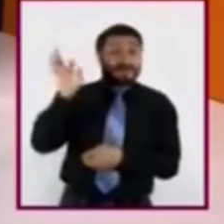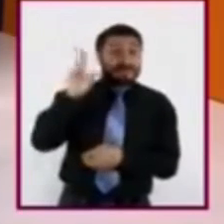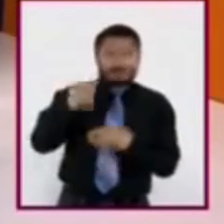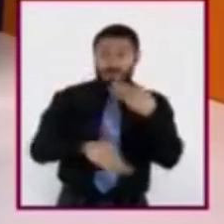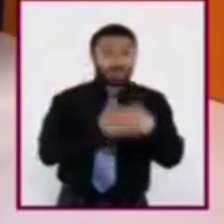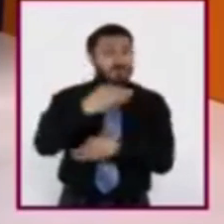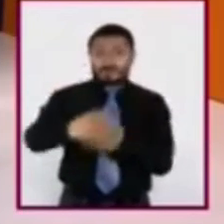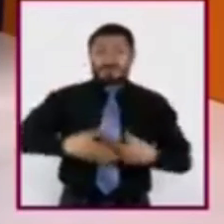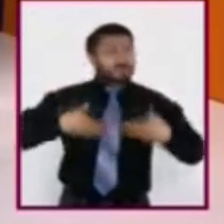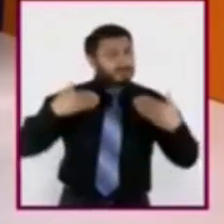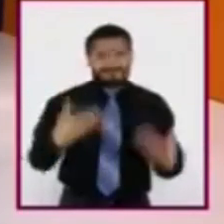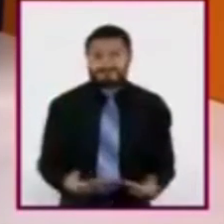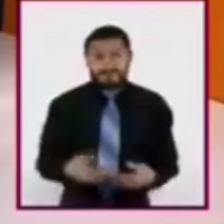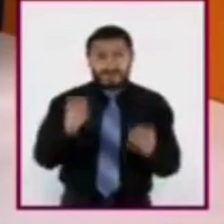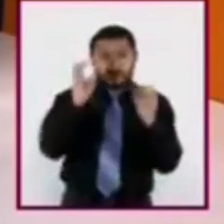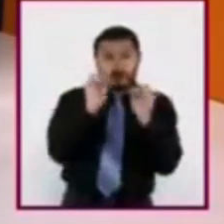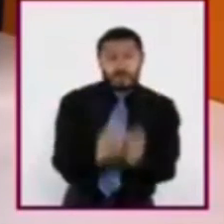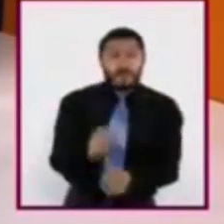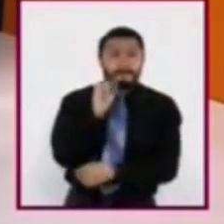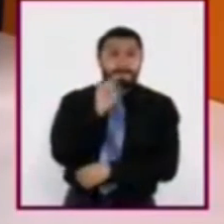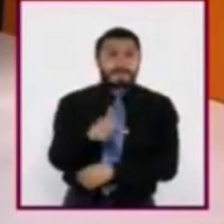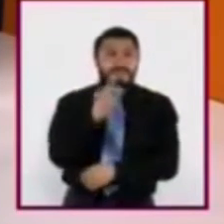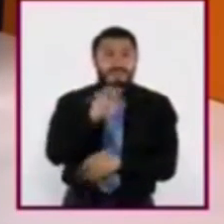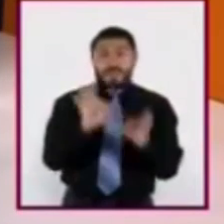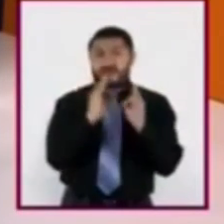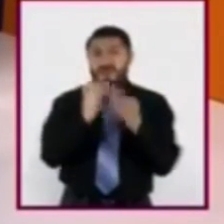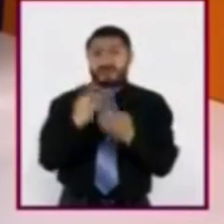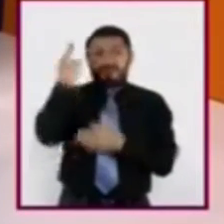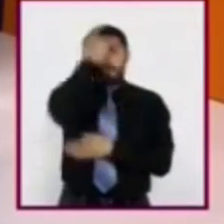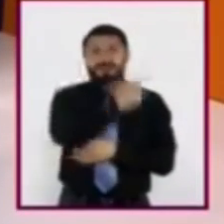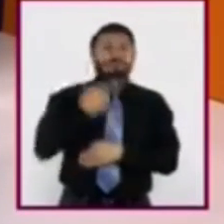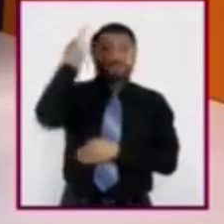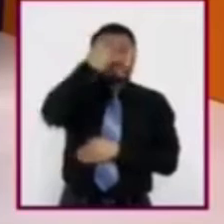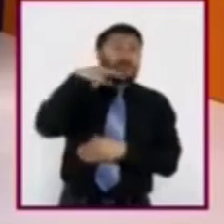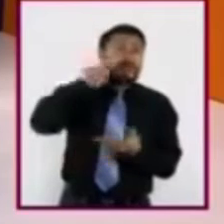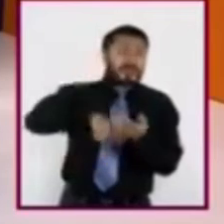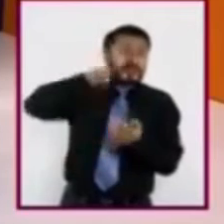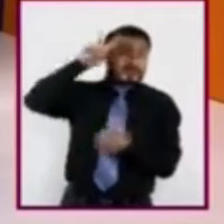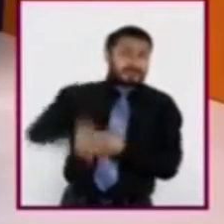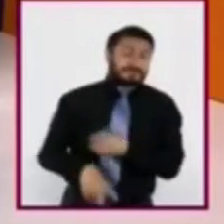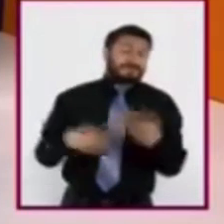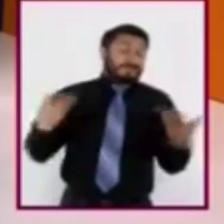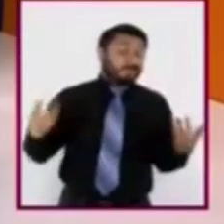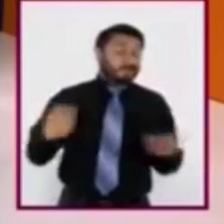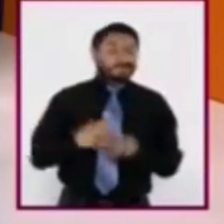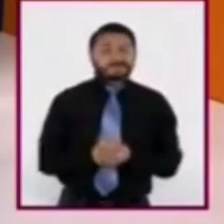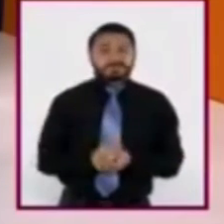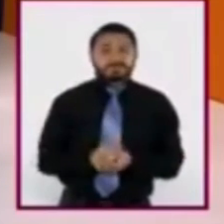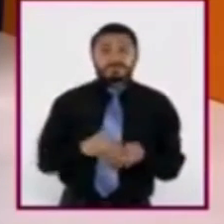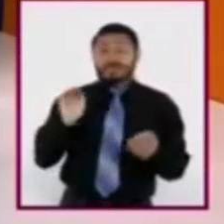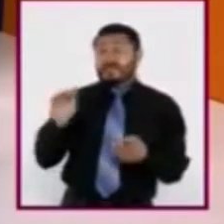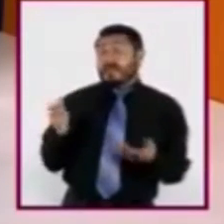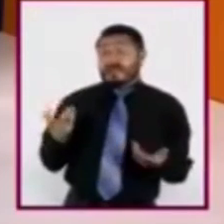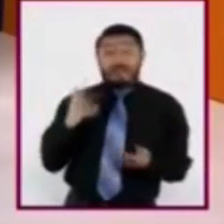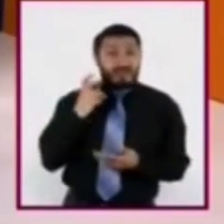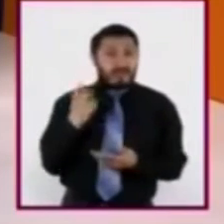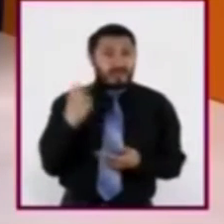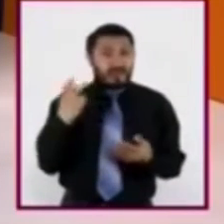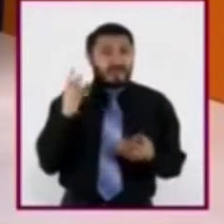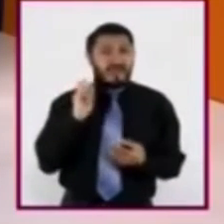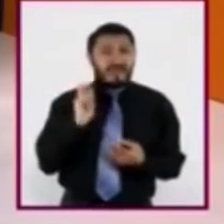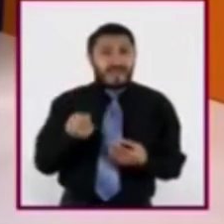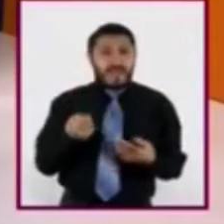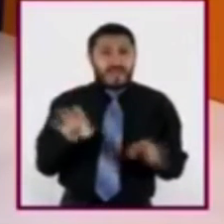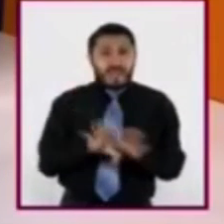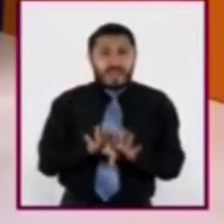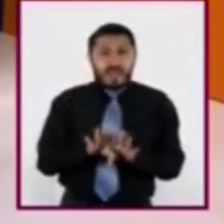confiables, ni tienen los mismos sistemas para verificar la información que difunden. Maestro, entonces, ¿eso significa que es